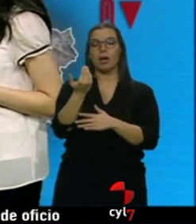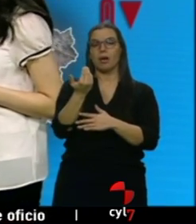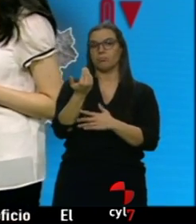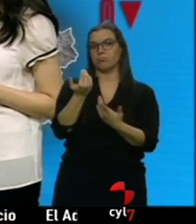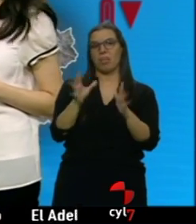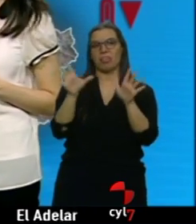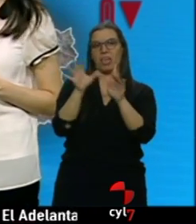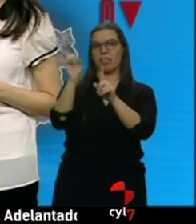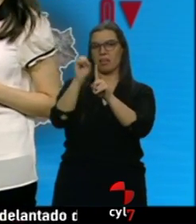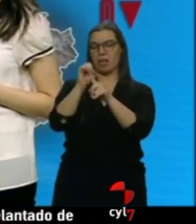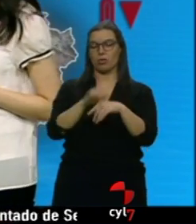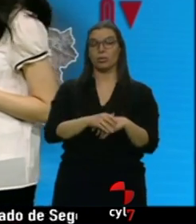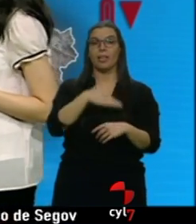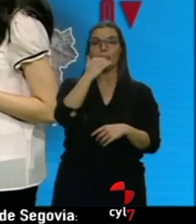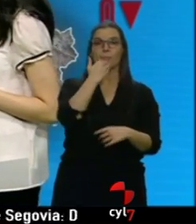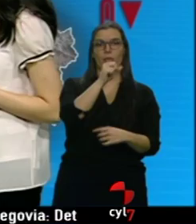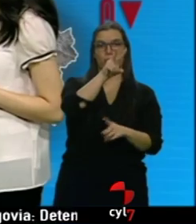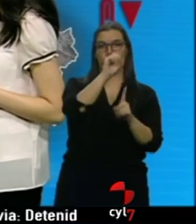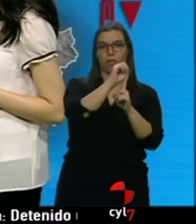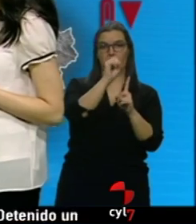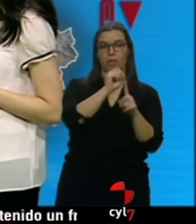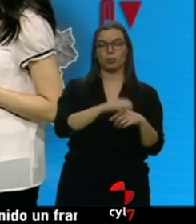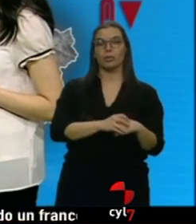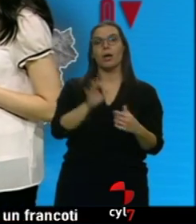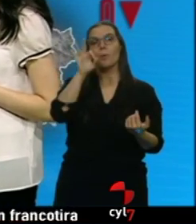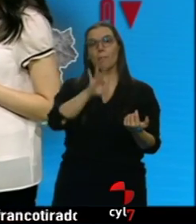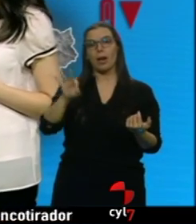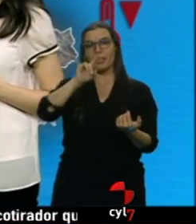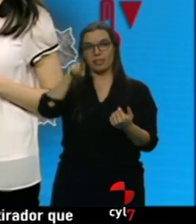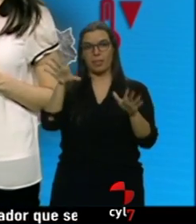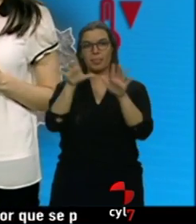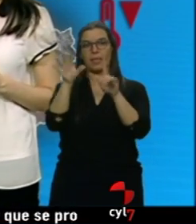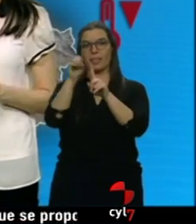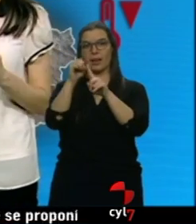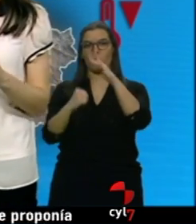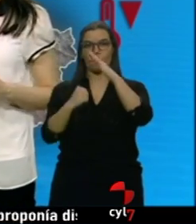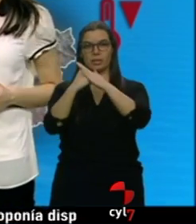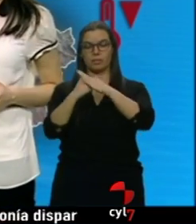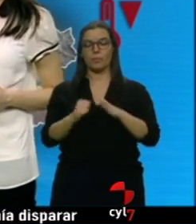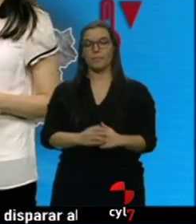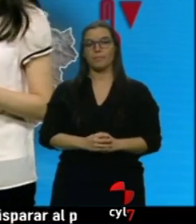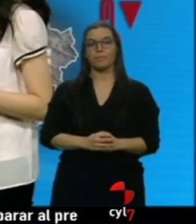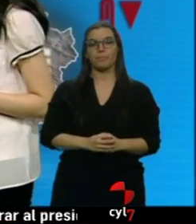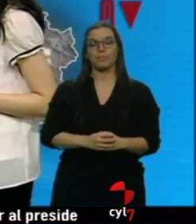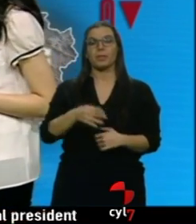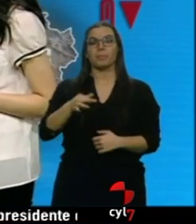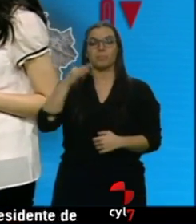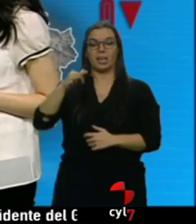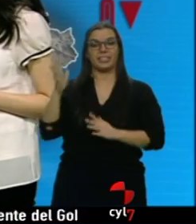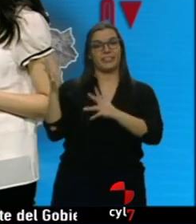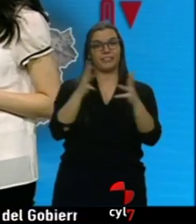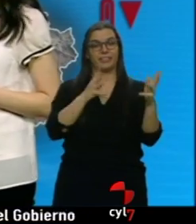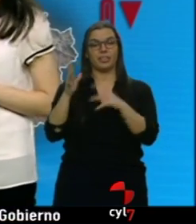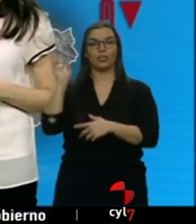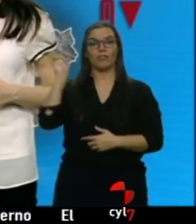solo los 10 grados en Zamora 12 grados en Palencia también 10 grados de máxima todo ya acompañado con esos vientos de